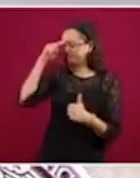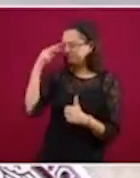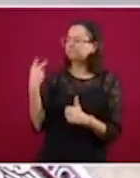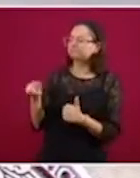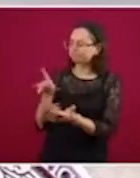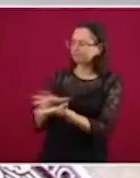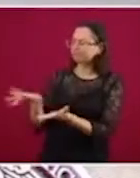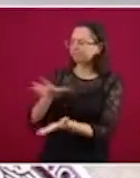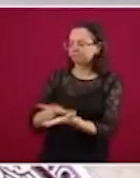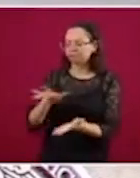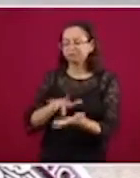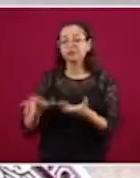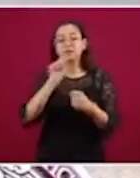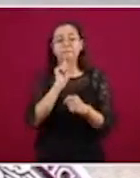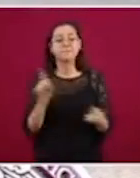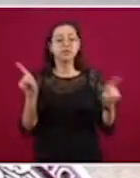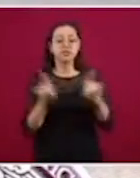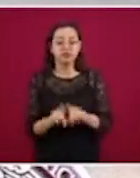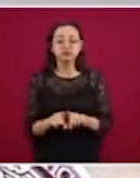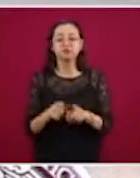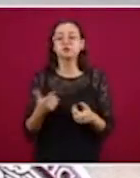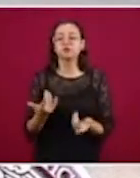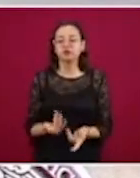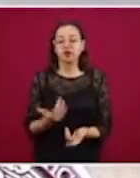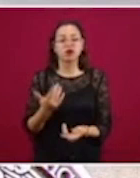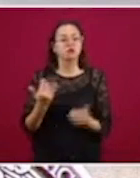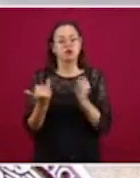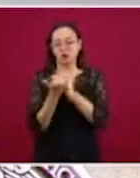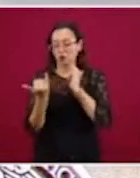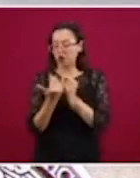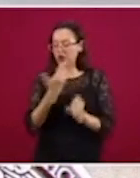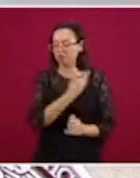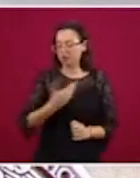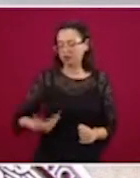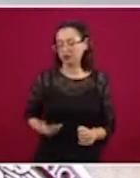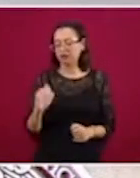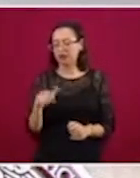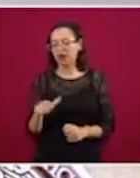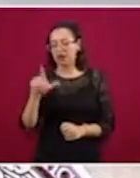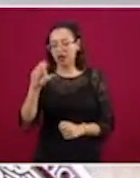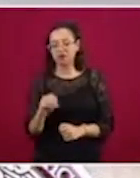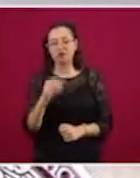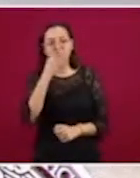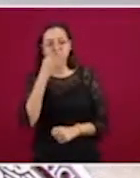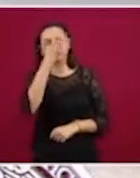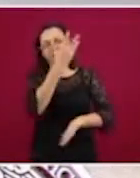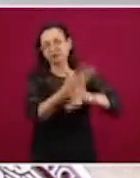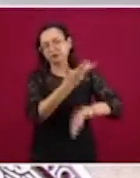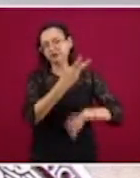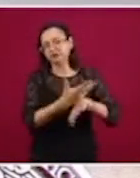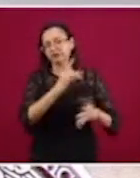supuesto el agradecimiento que ya el presidente Andrés Manuel López Obrador dio al gobierno de Estados Unidos por